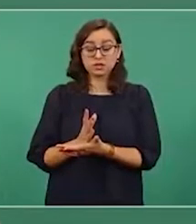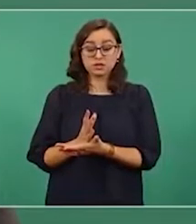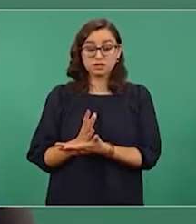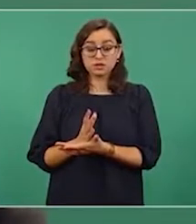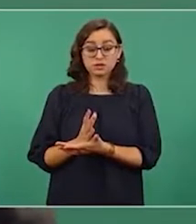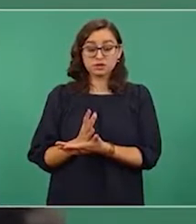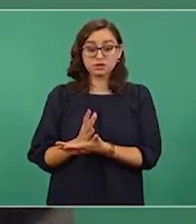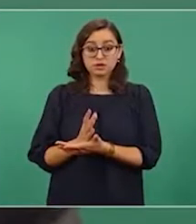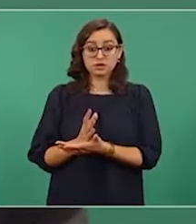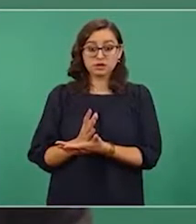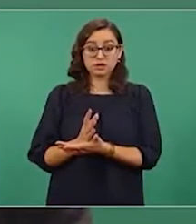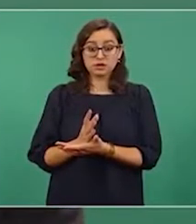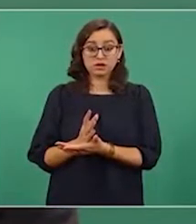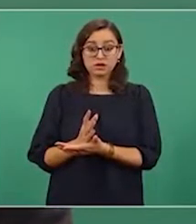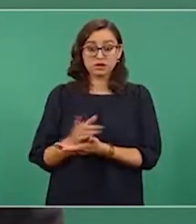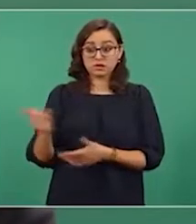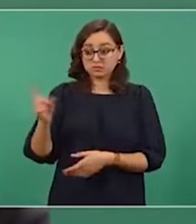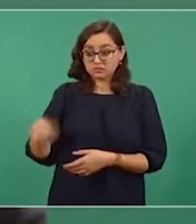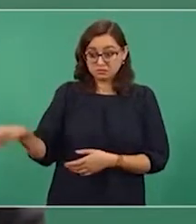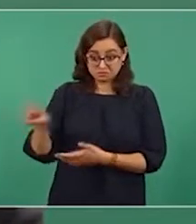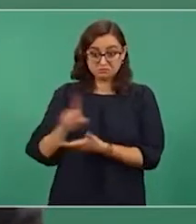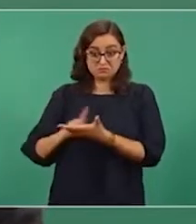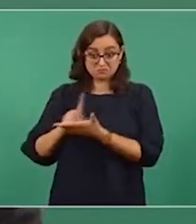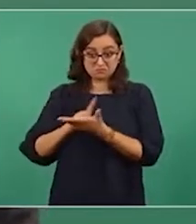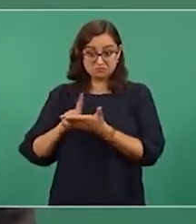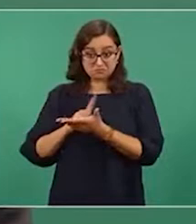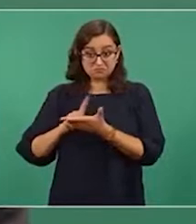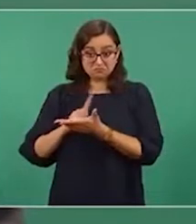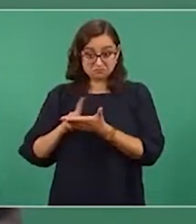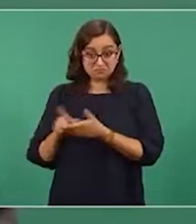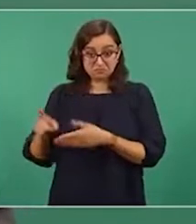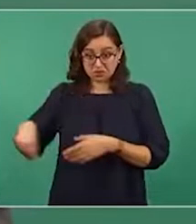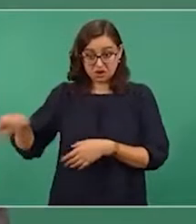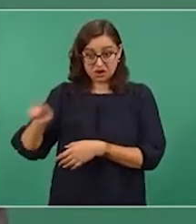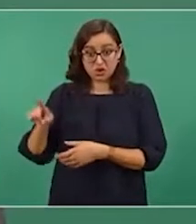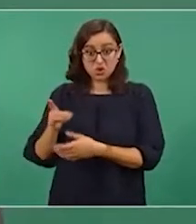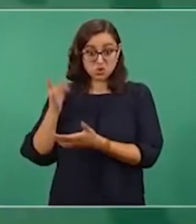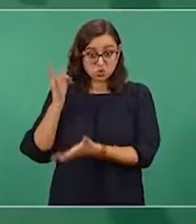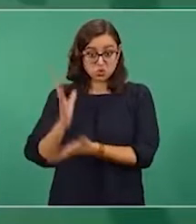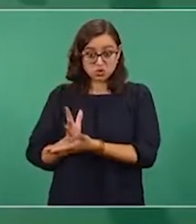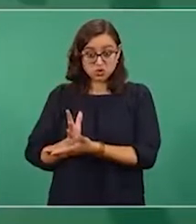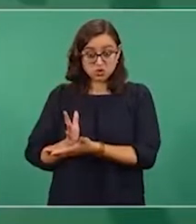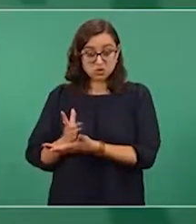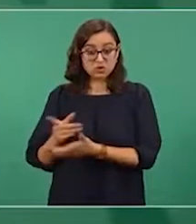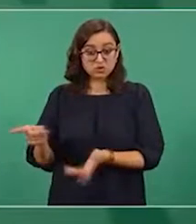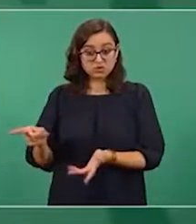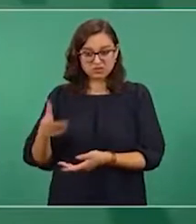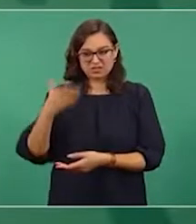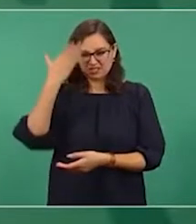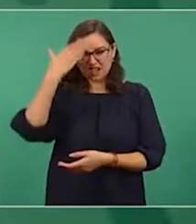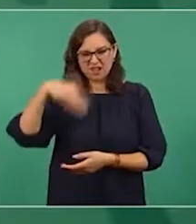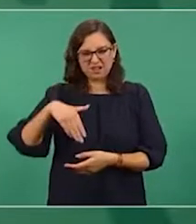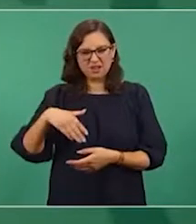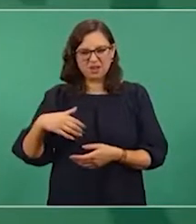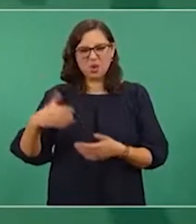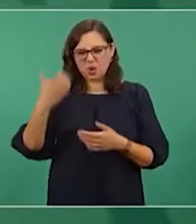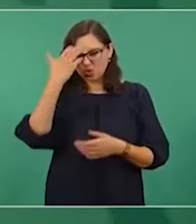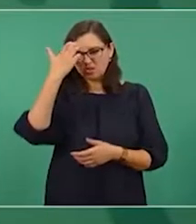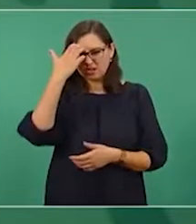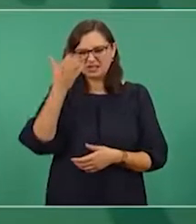motes, los apodos?, el sapo, la rana,